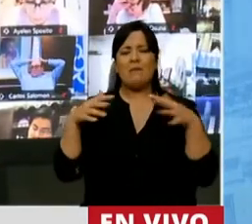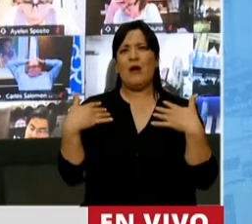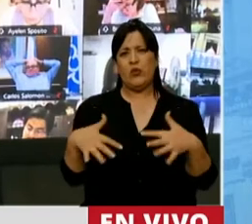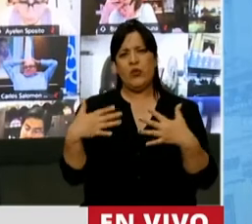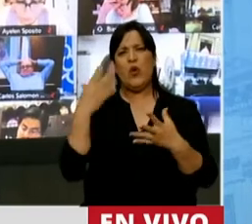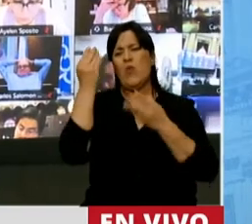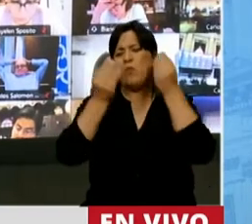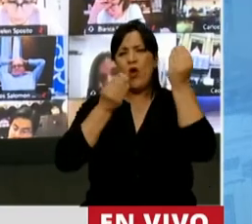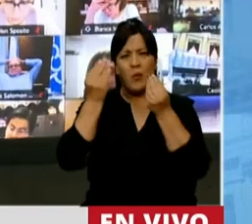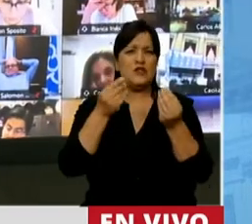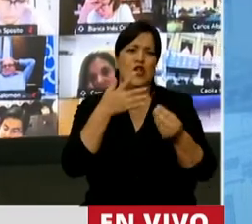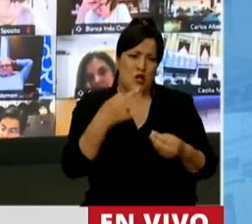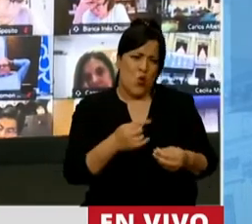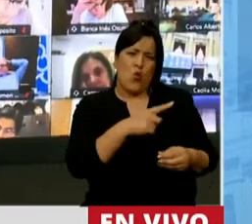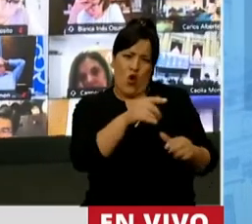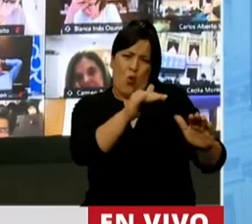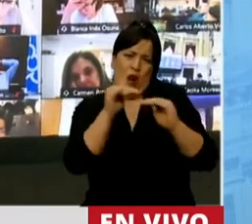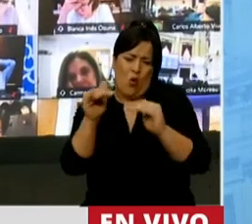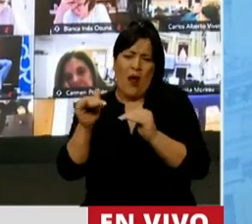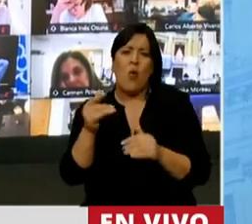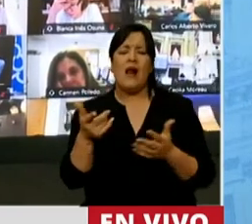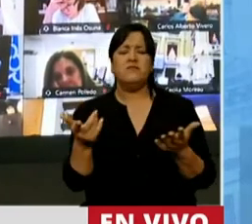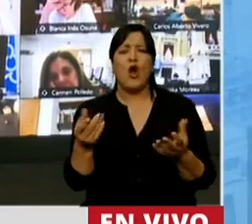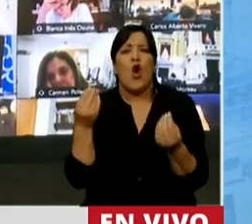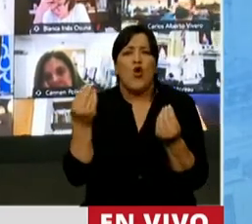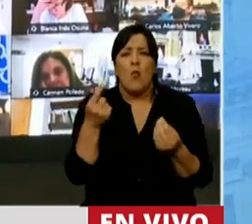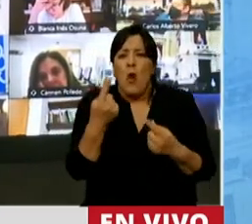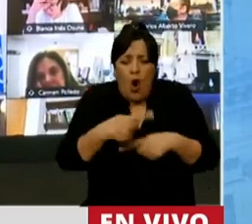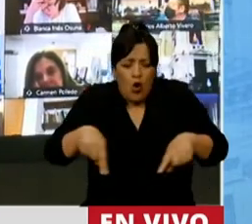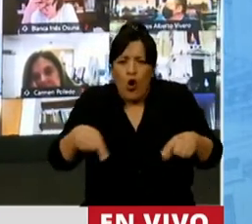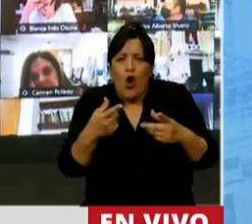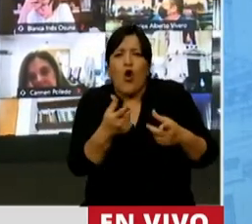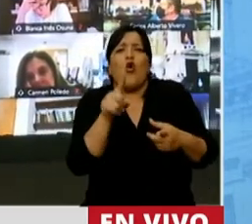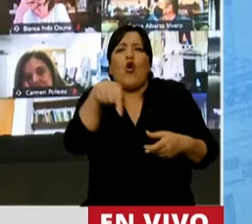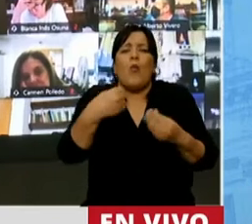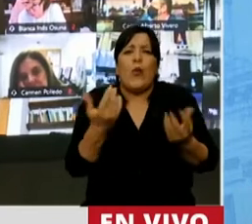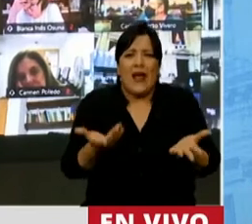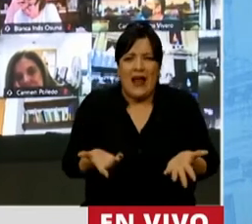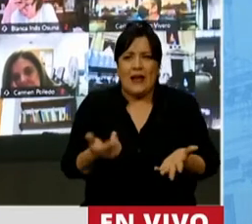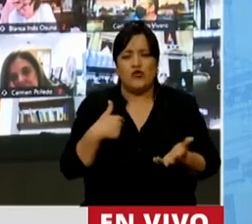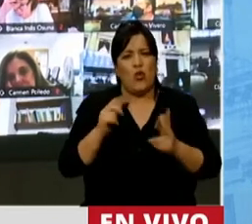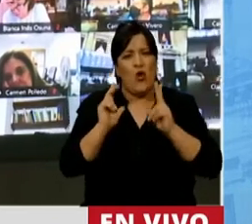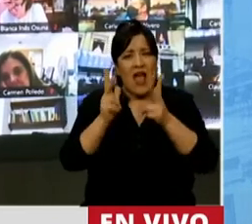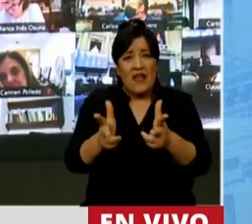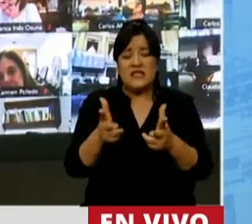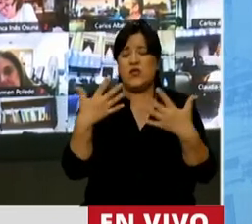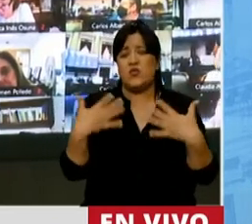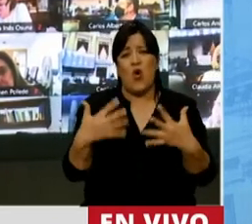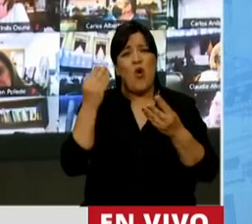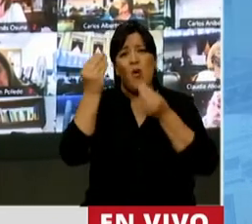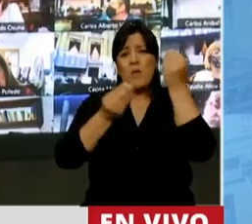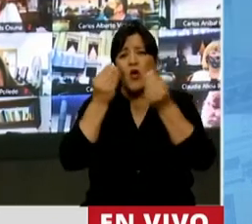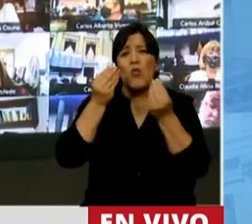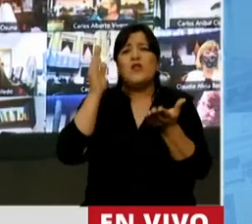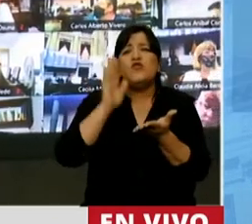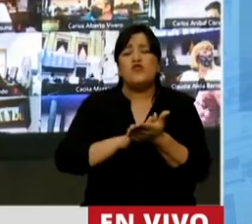preocupación y de muchos otros, que es de dónde vamos a obtener recursos y yo les voy a decir que tengo una enorme preocupación